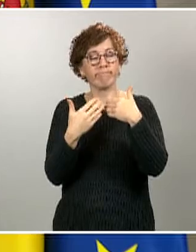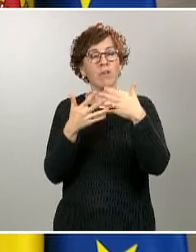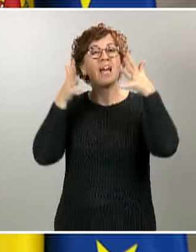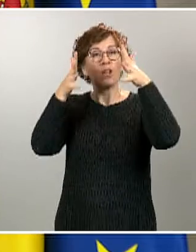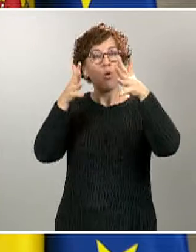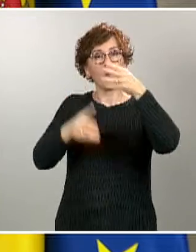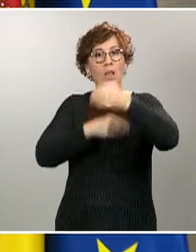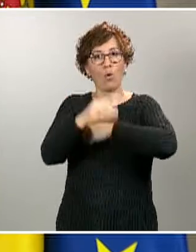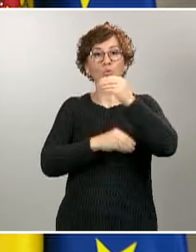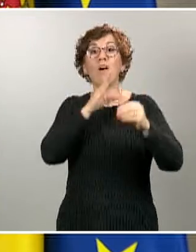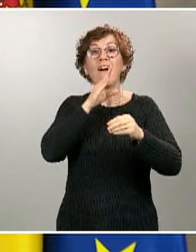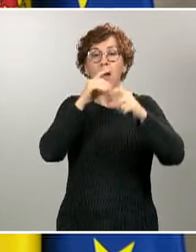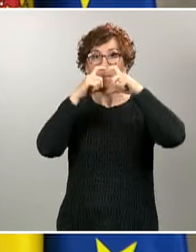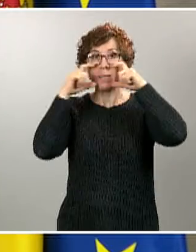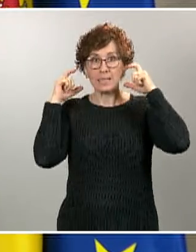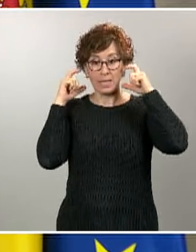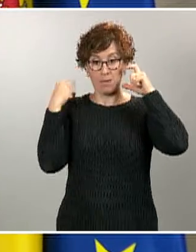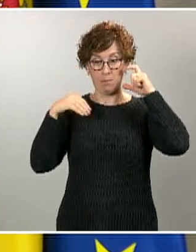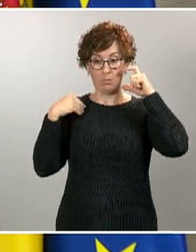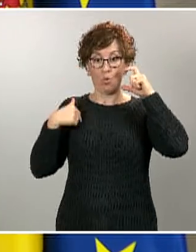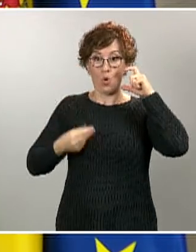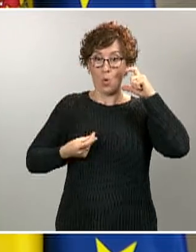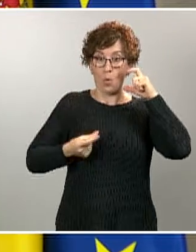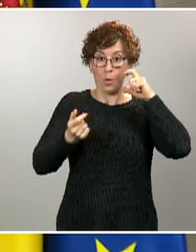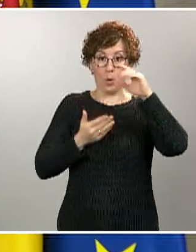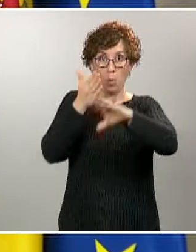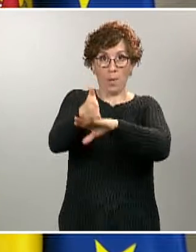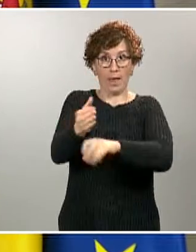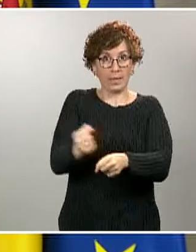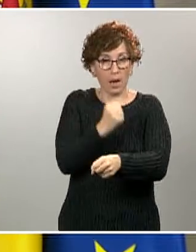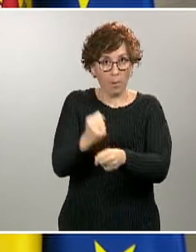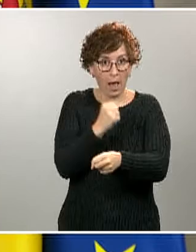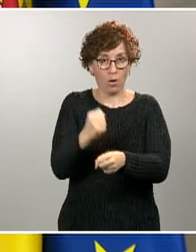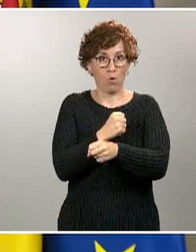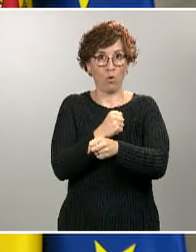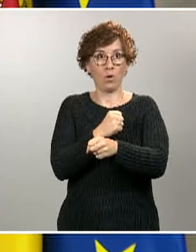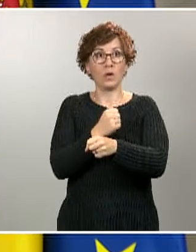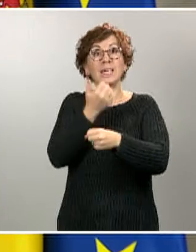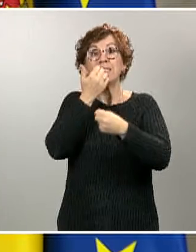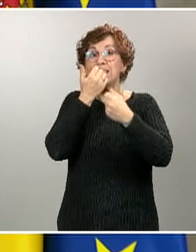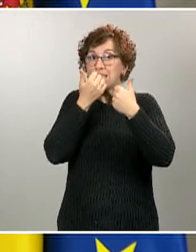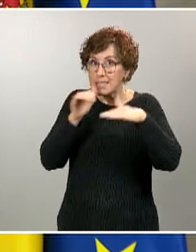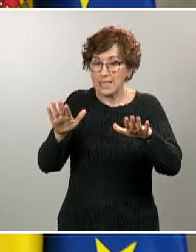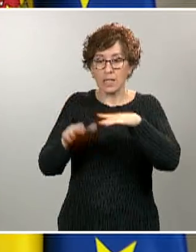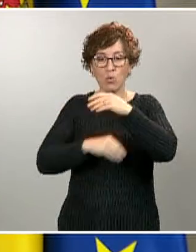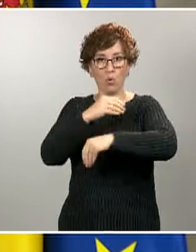trayectos al puesto de trabajo, cuando estos se efectúen, cuando estos se efectúen en medios de transporte,